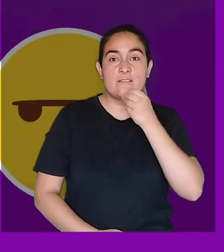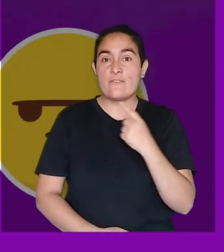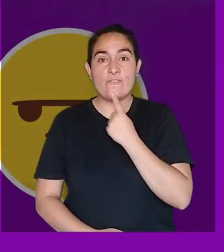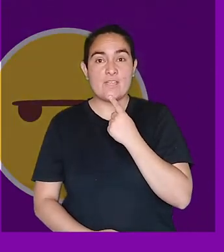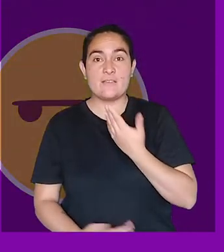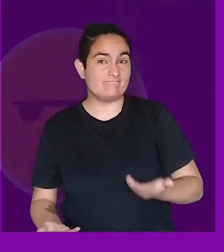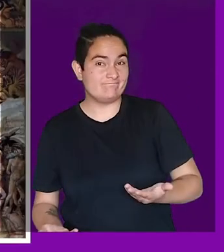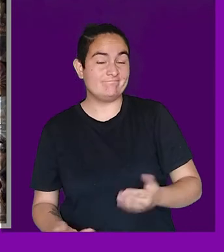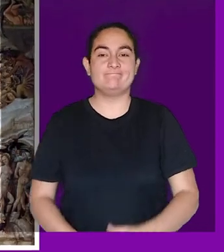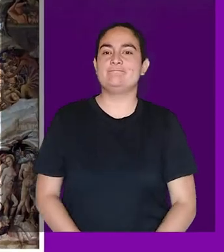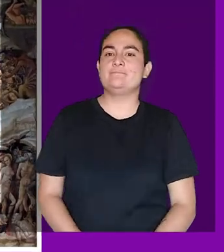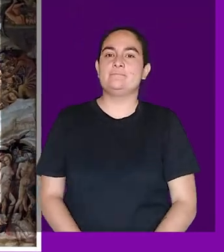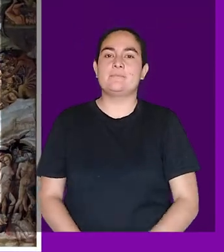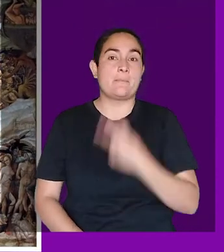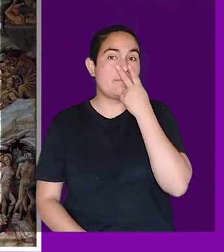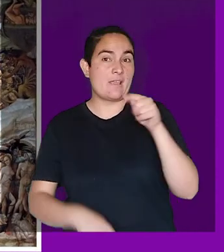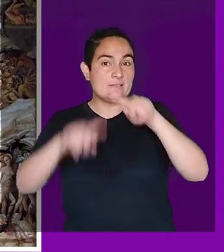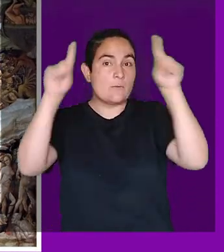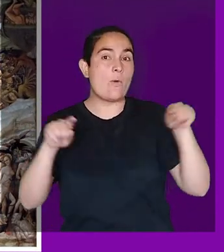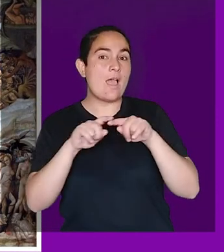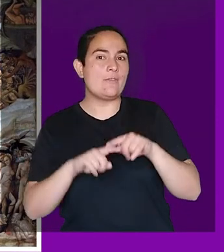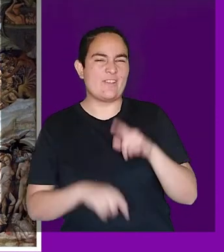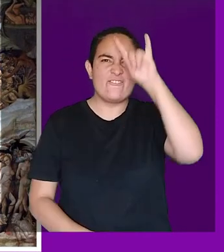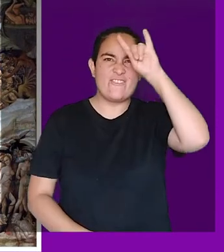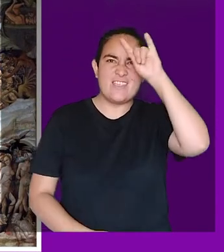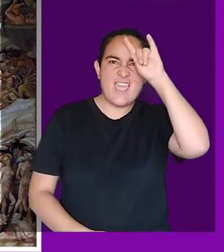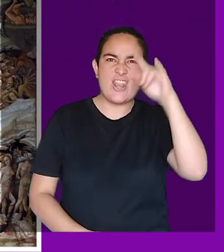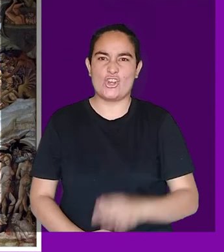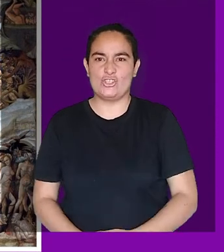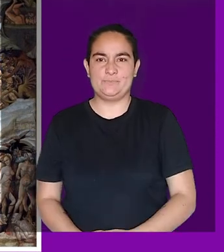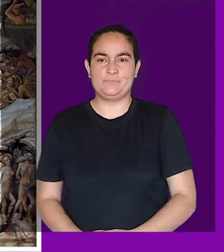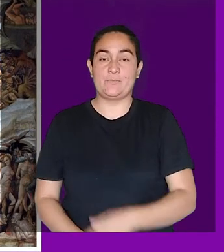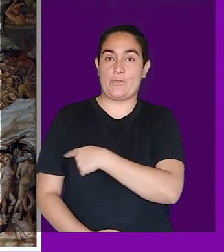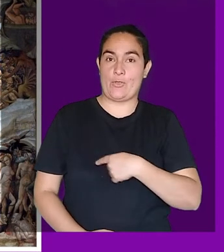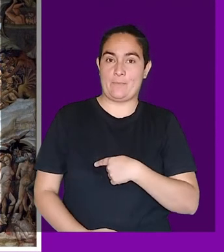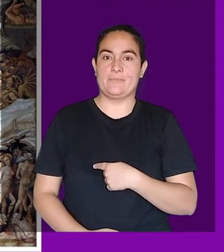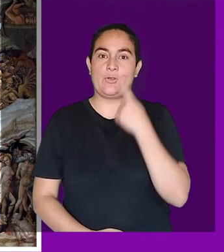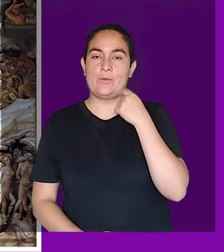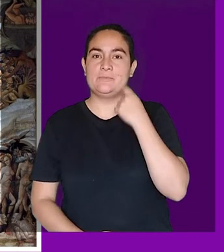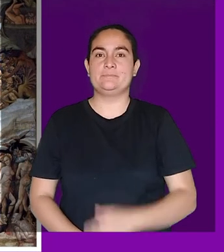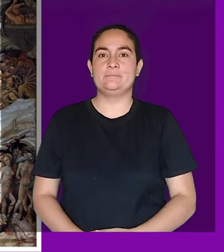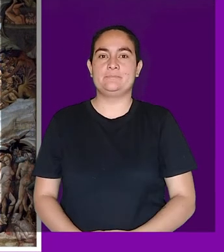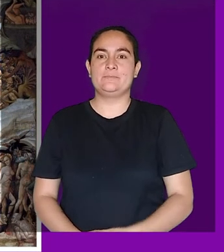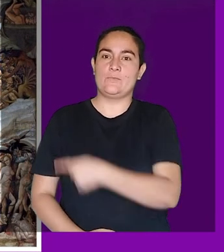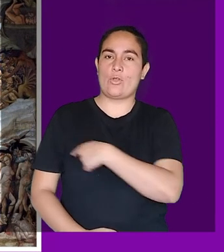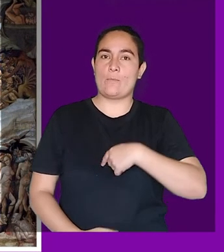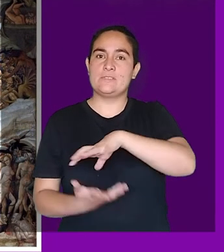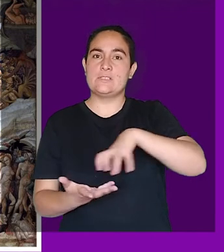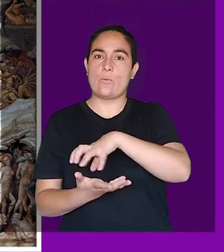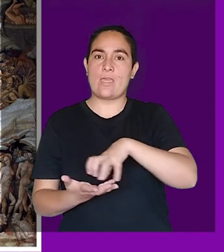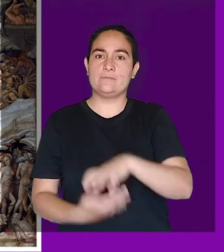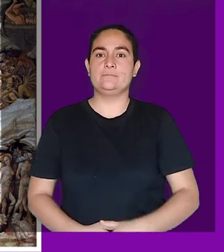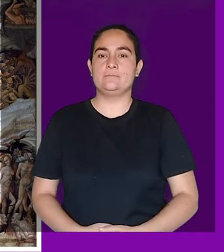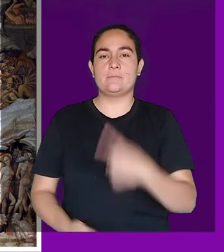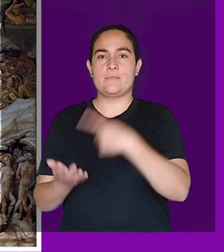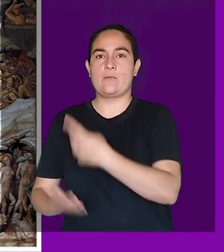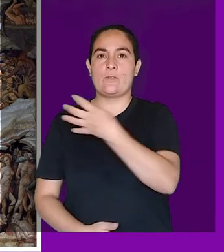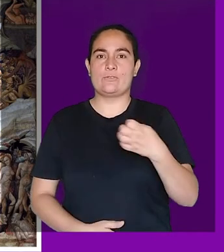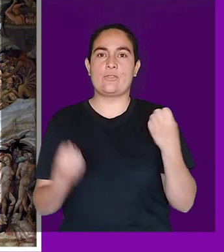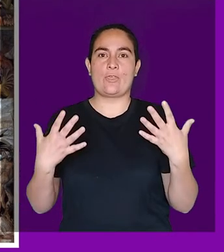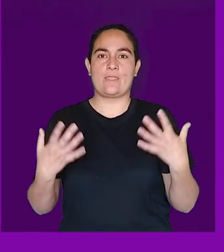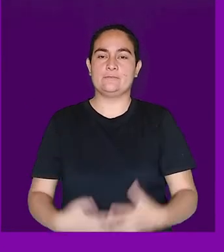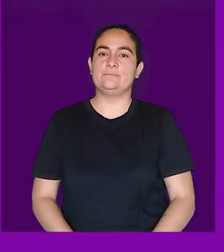de fealdad. Observa el fresco de El infierno de Giovanni Módena en San Petronio, 1410.